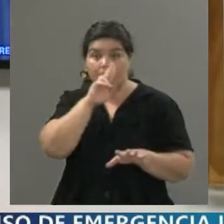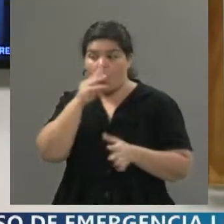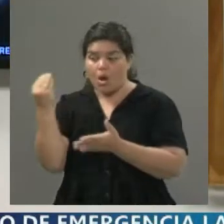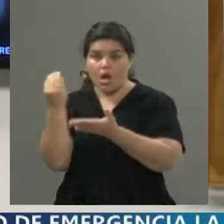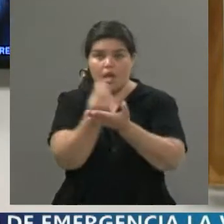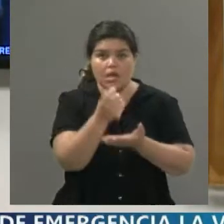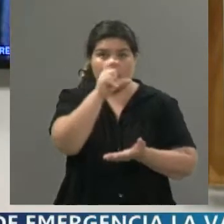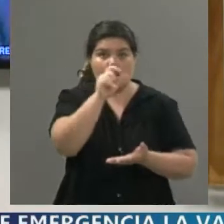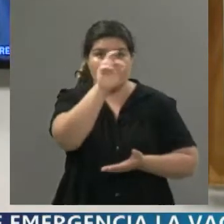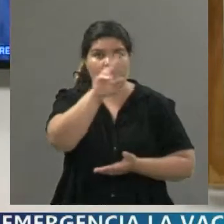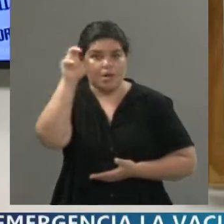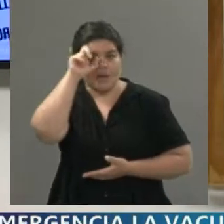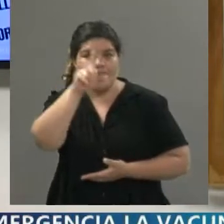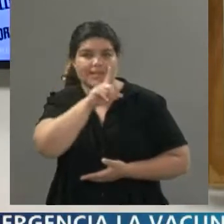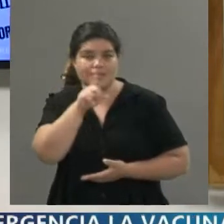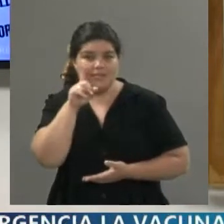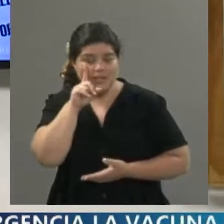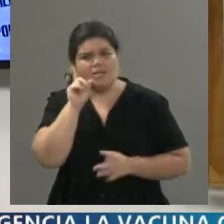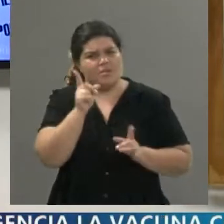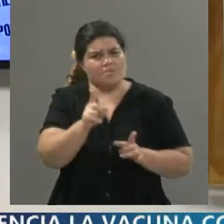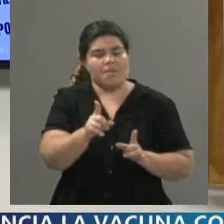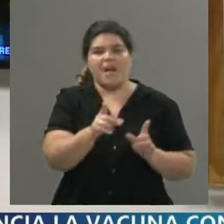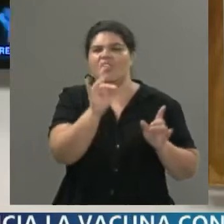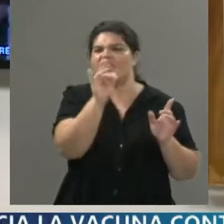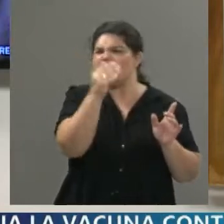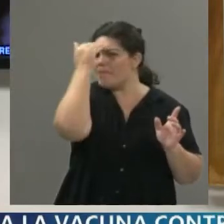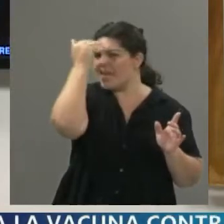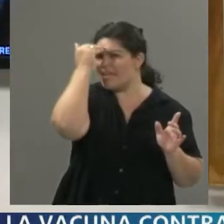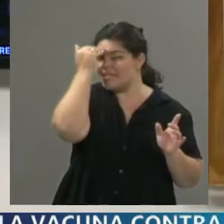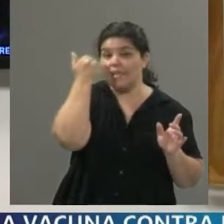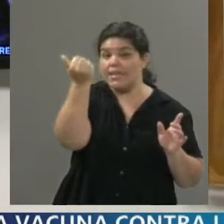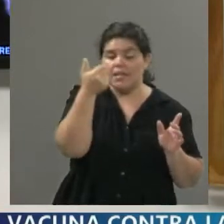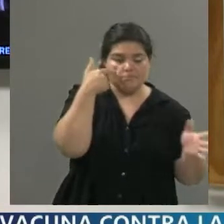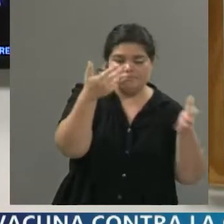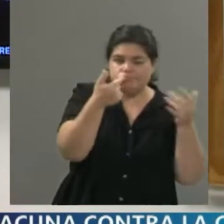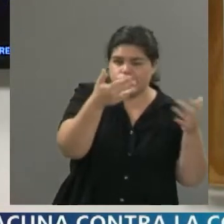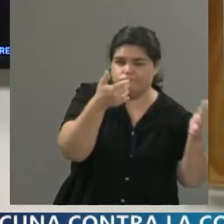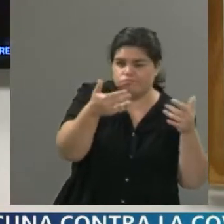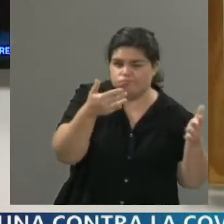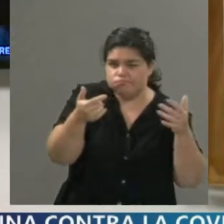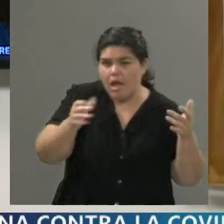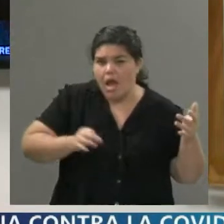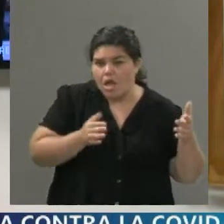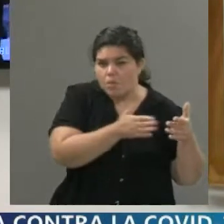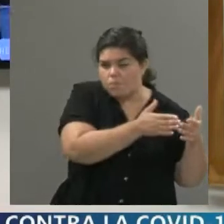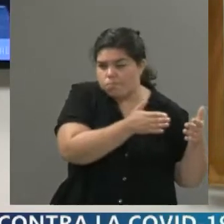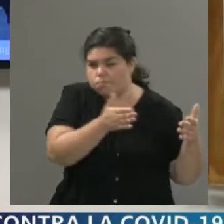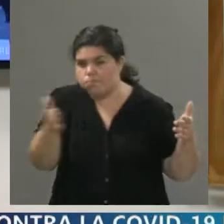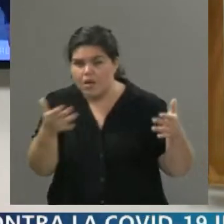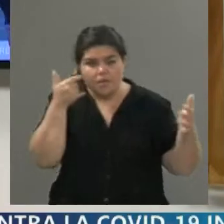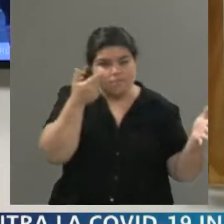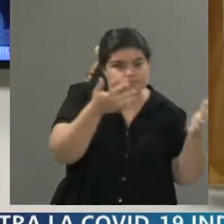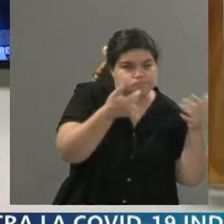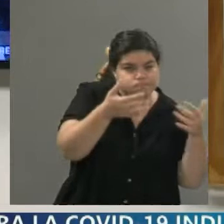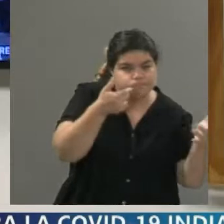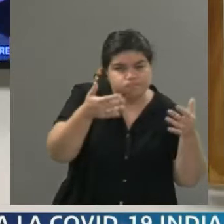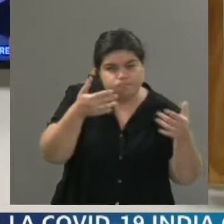fin de año, después del 15 de diciembre, cuando ellos ya tienen una gran cantidad de números, balances, datos,